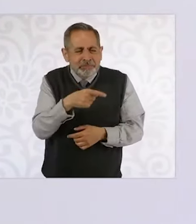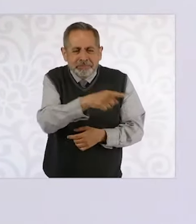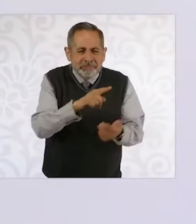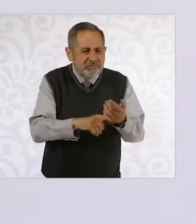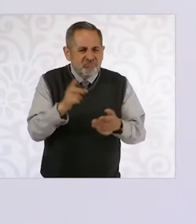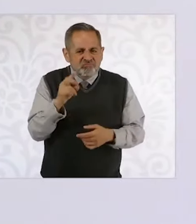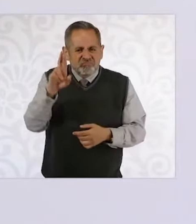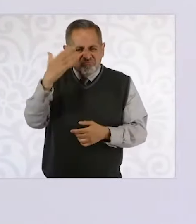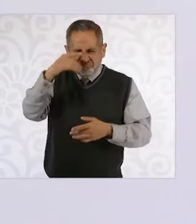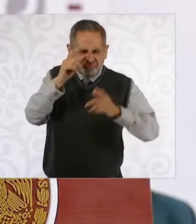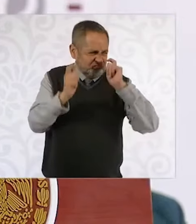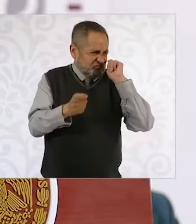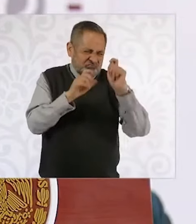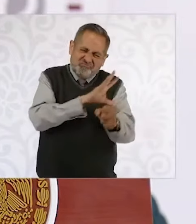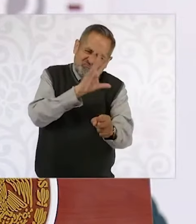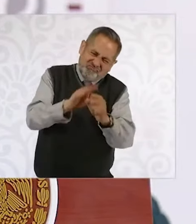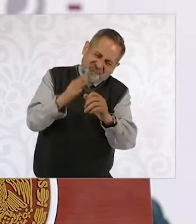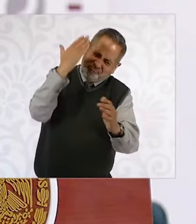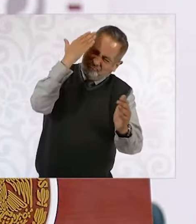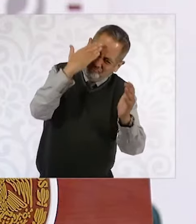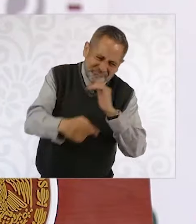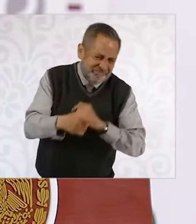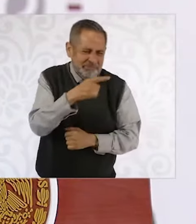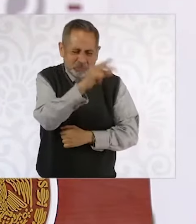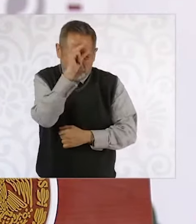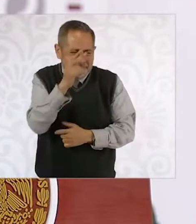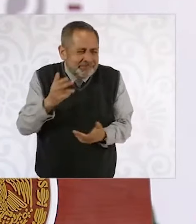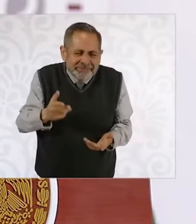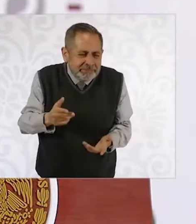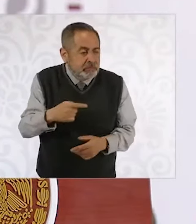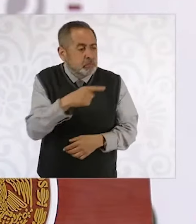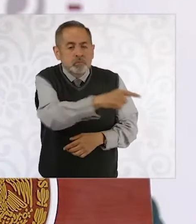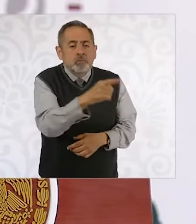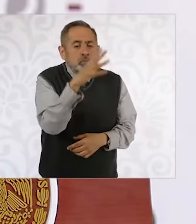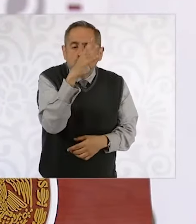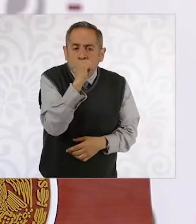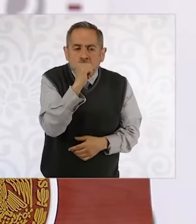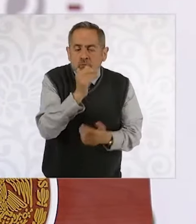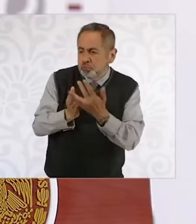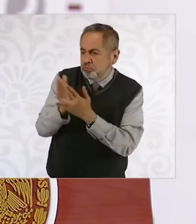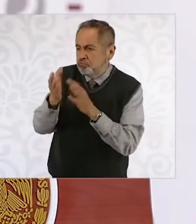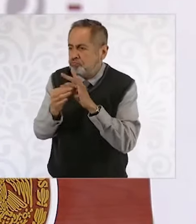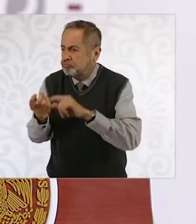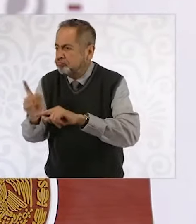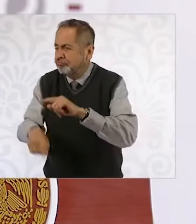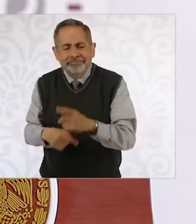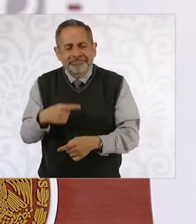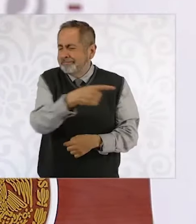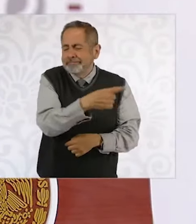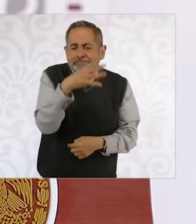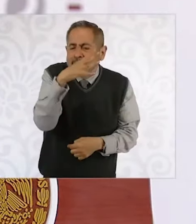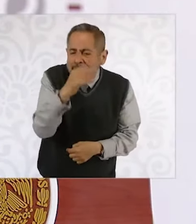doctores en derecho, no tienen las atribuciones como corte de legislar